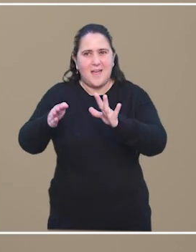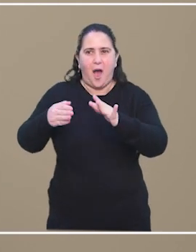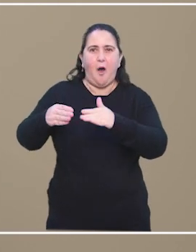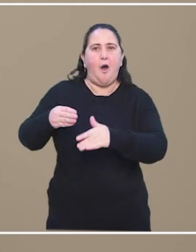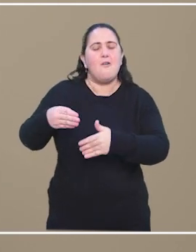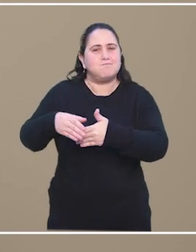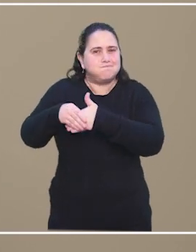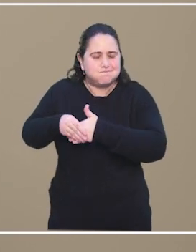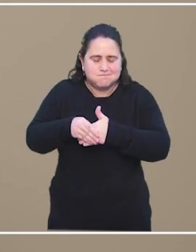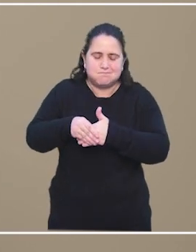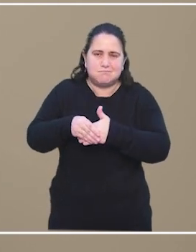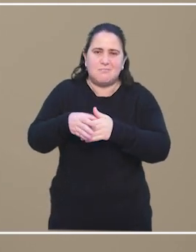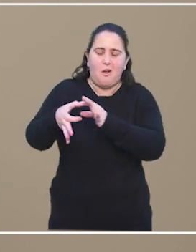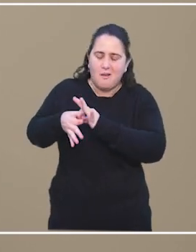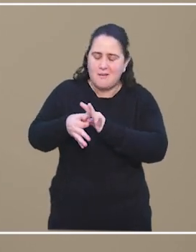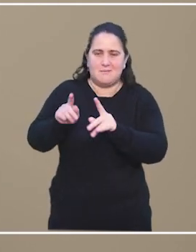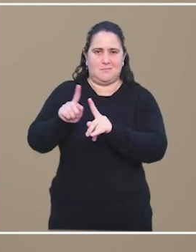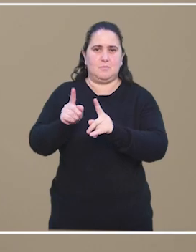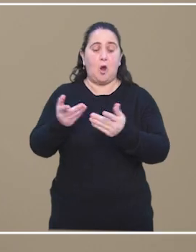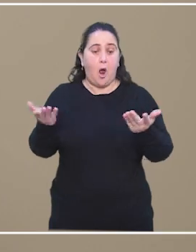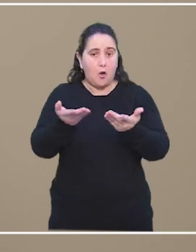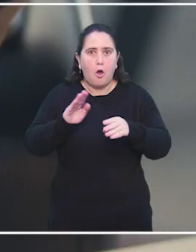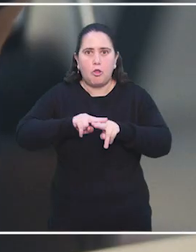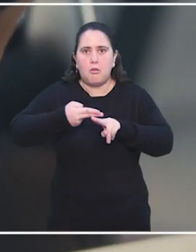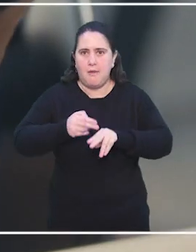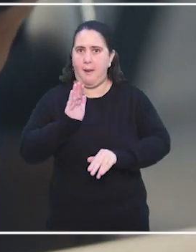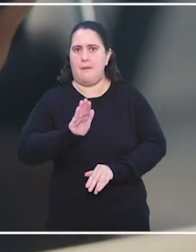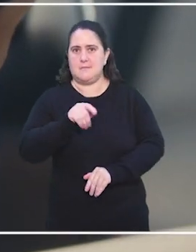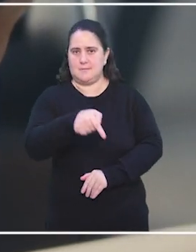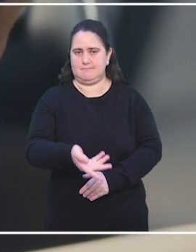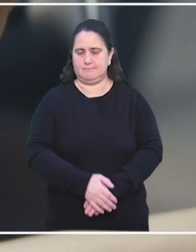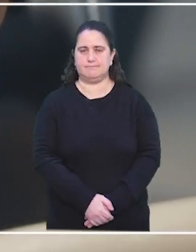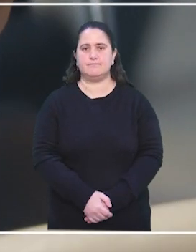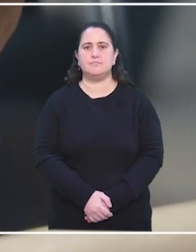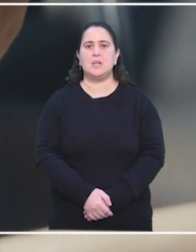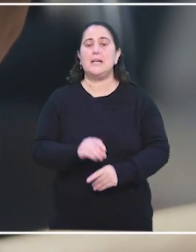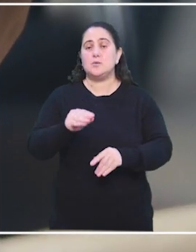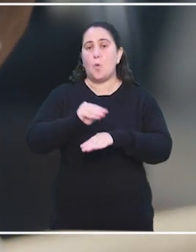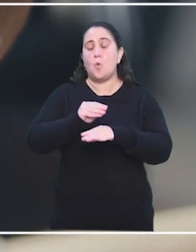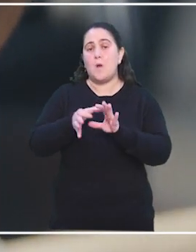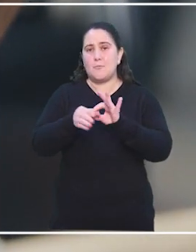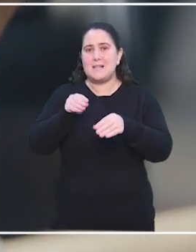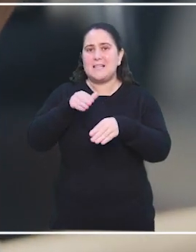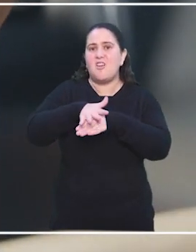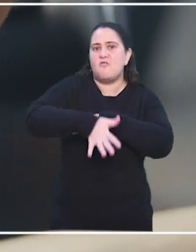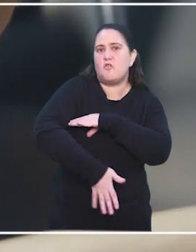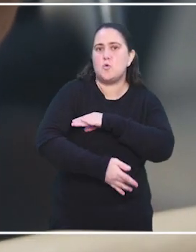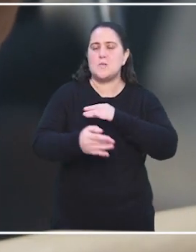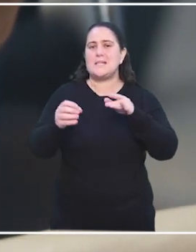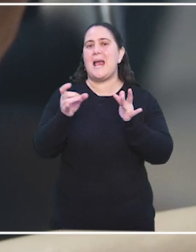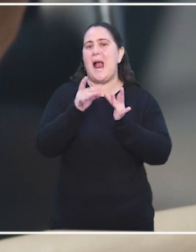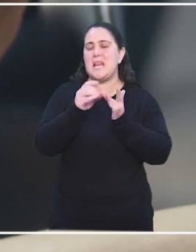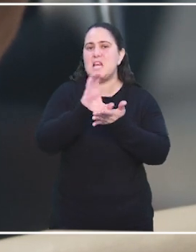pero hoy en día esto vuelve a estar amenazado. ¿Cómo afecta esta cultura democrática en la calidad de la